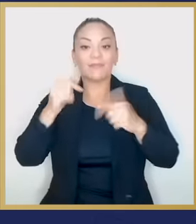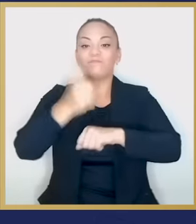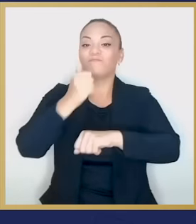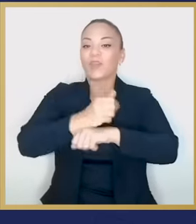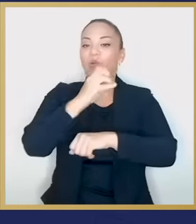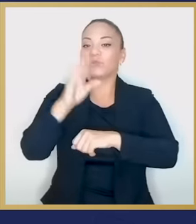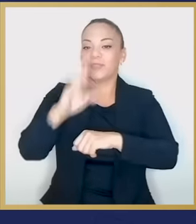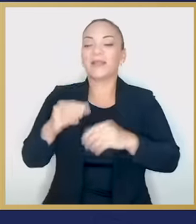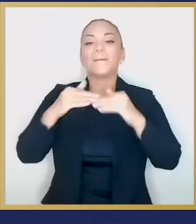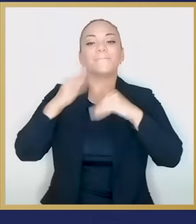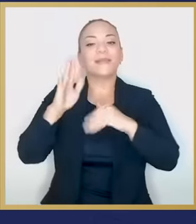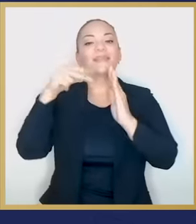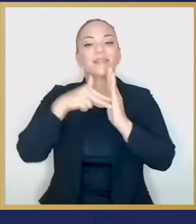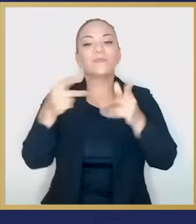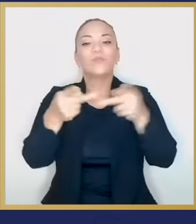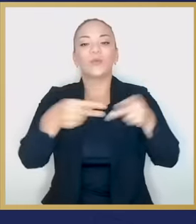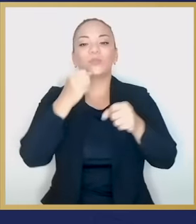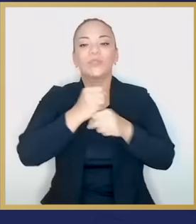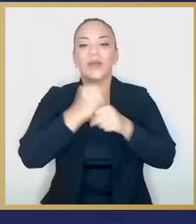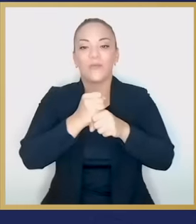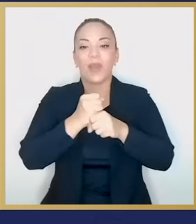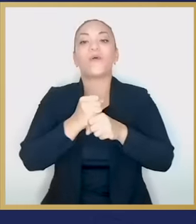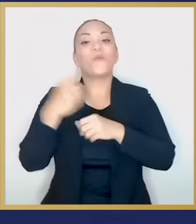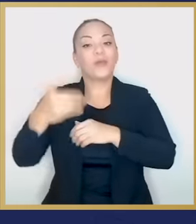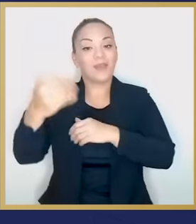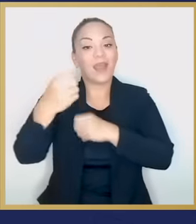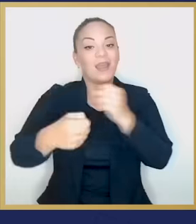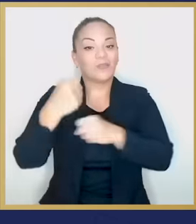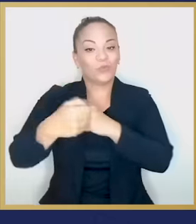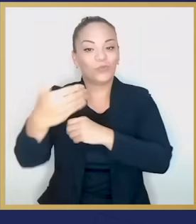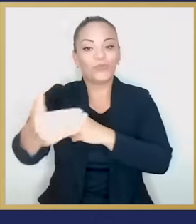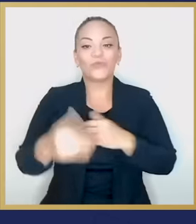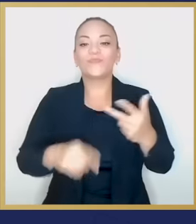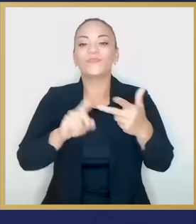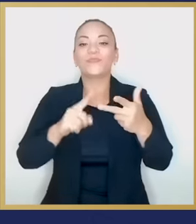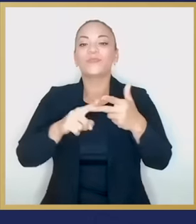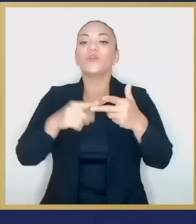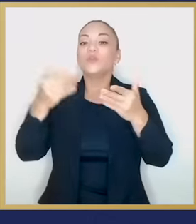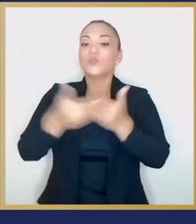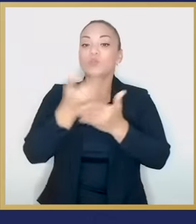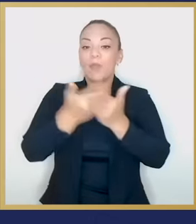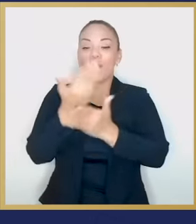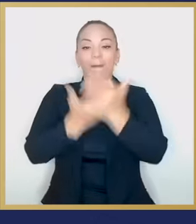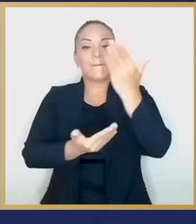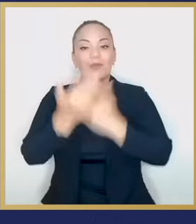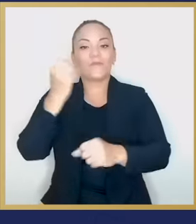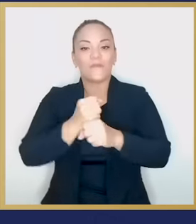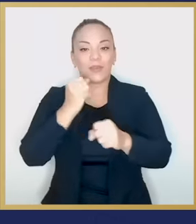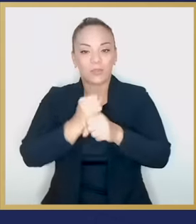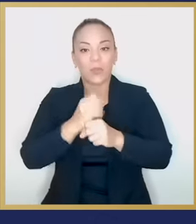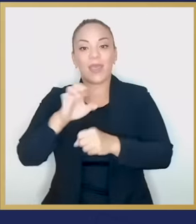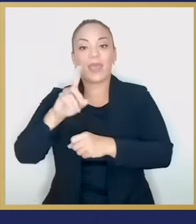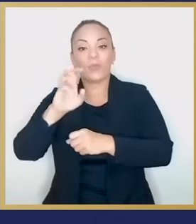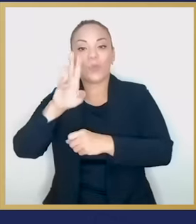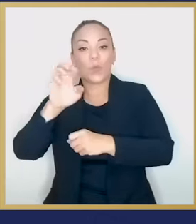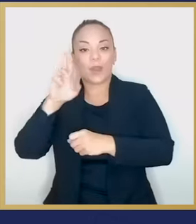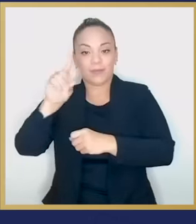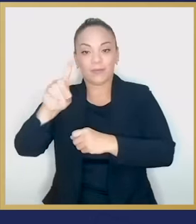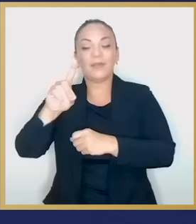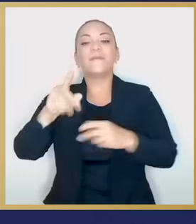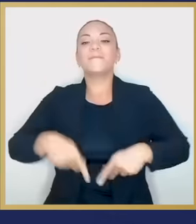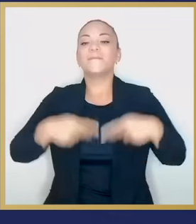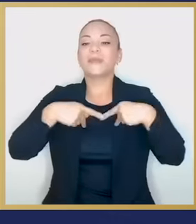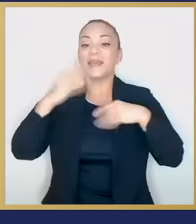la generación de más de 3.000 empleos a lo largo de los siguientes años. La apertura de una nueva línea de manufactura de la multinacional Edward Life Sciences.